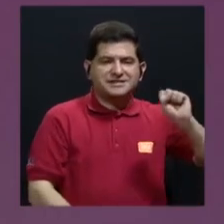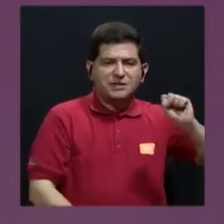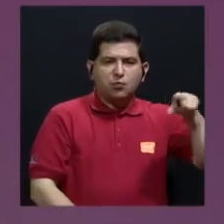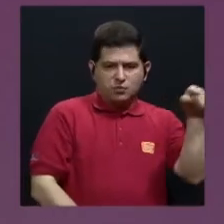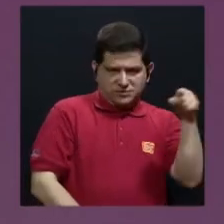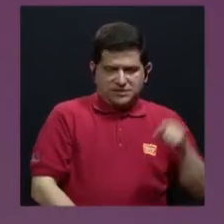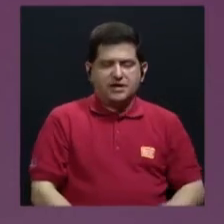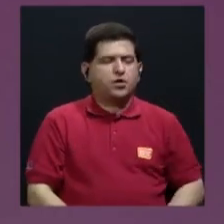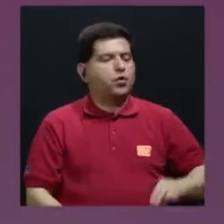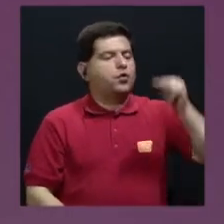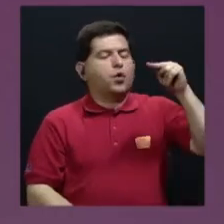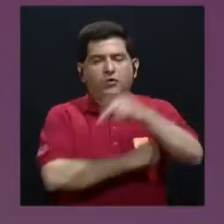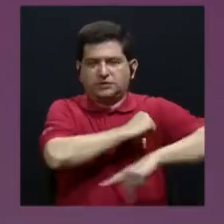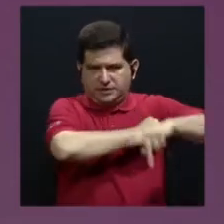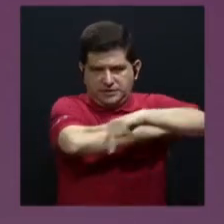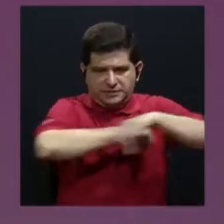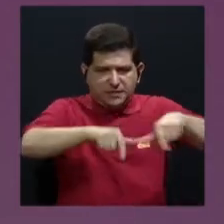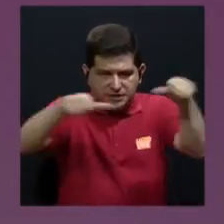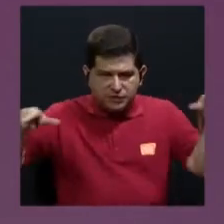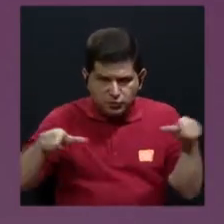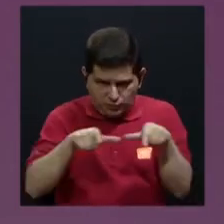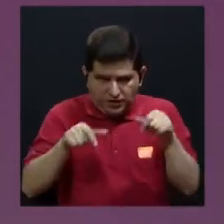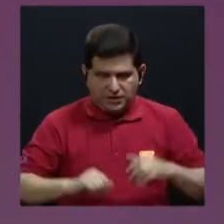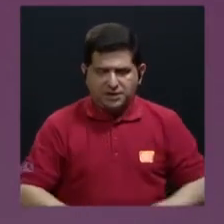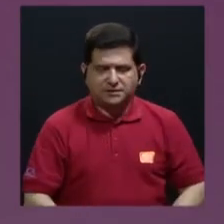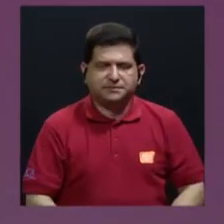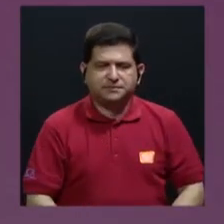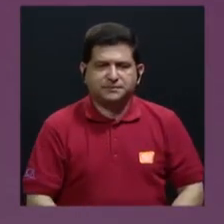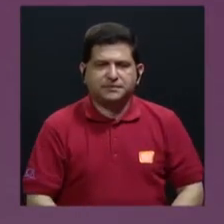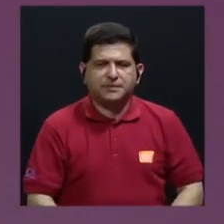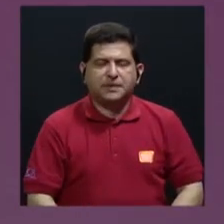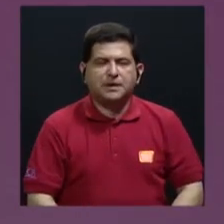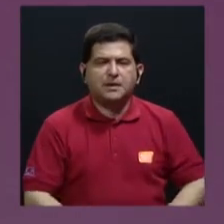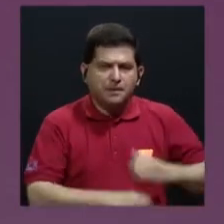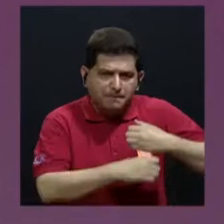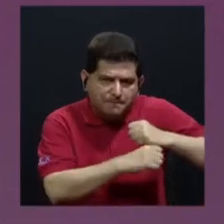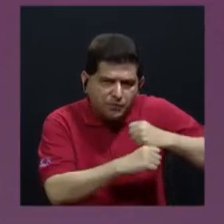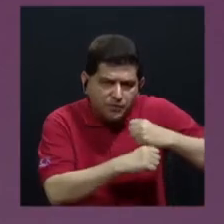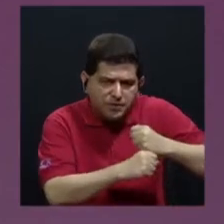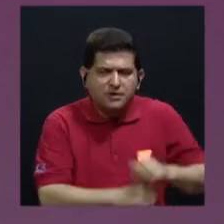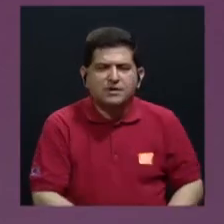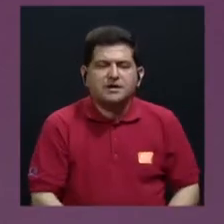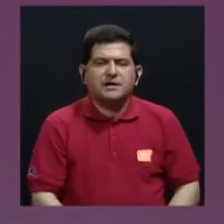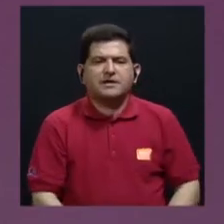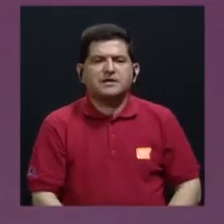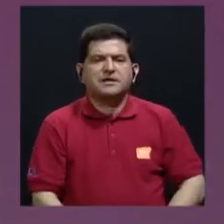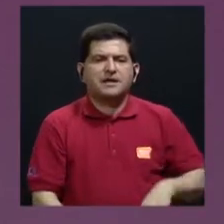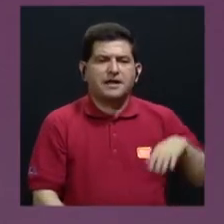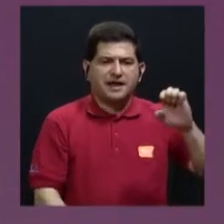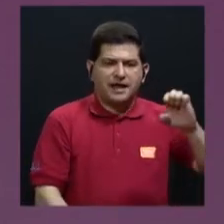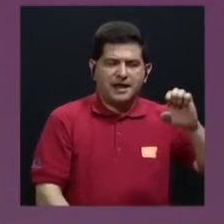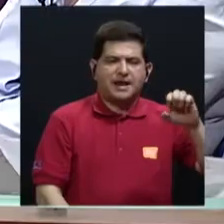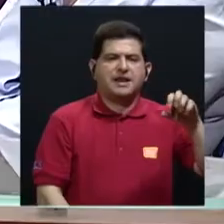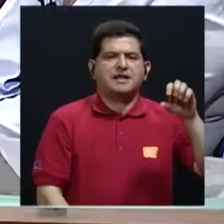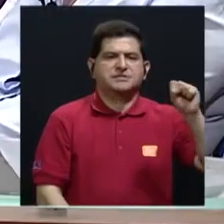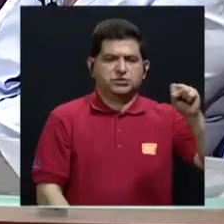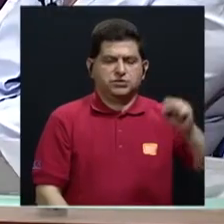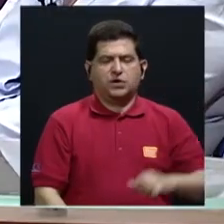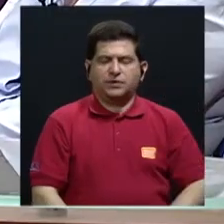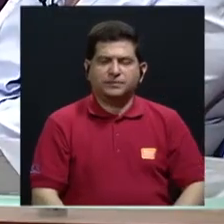encuentra al norte del país, específicamente en el municipio de El Estor, Izabal,